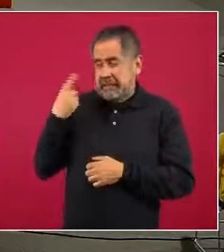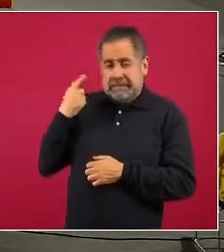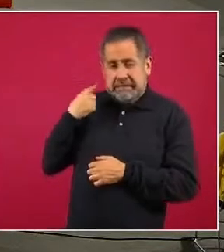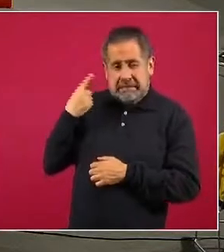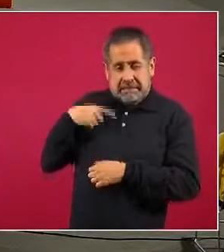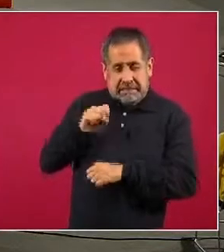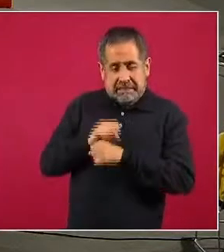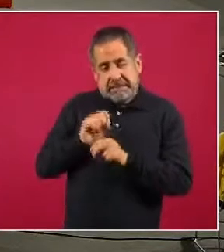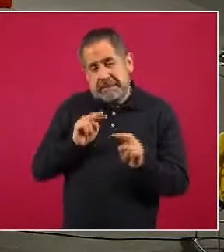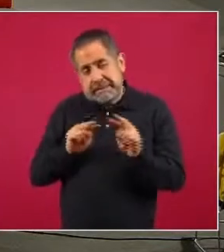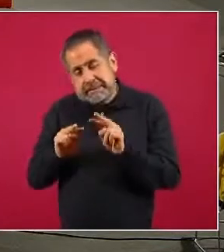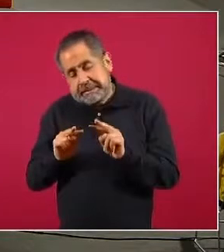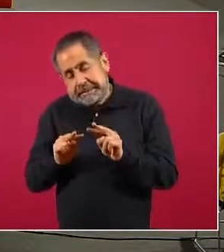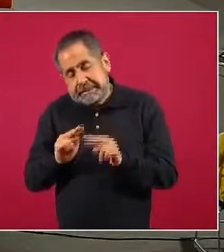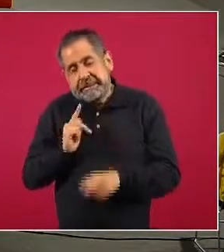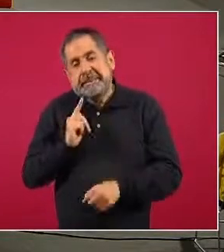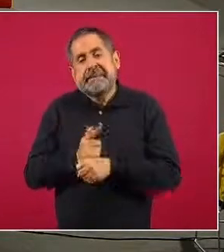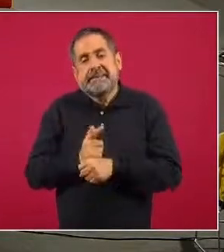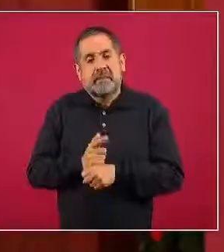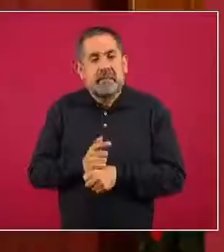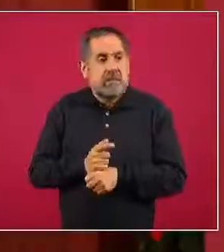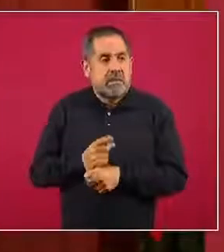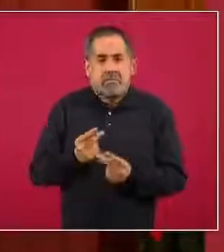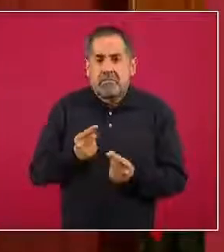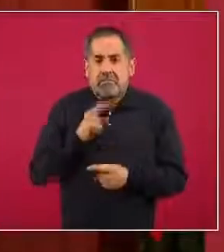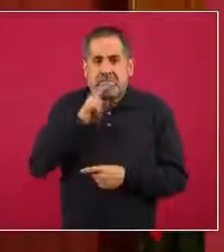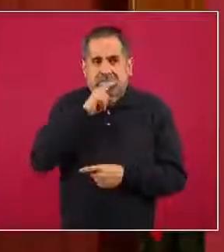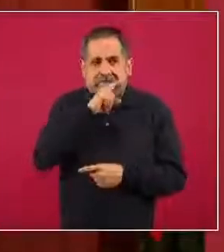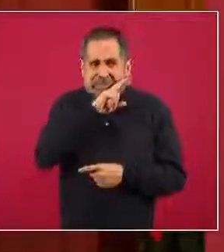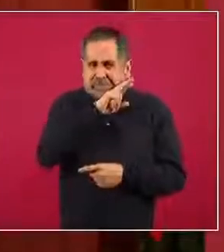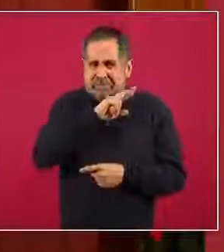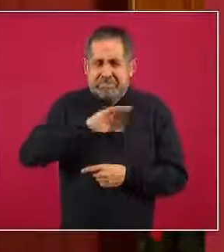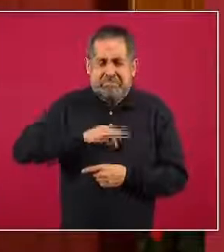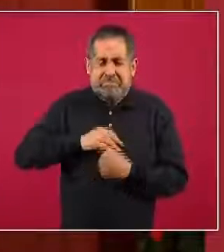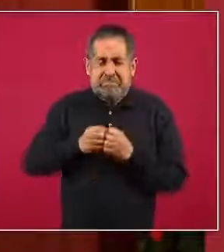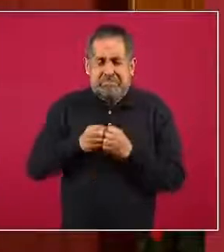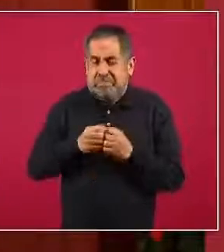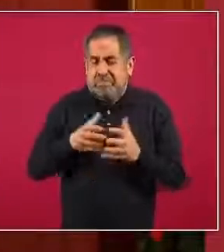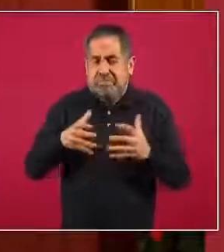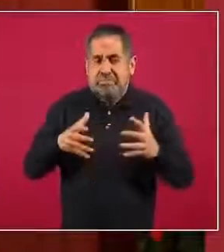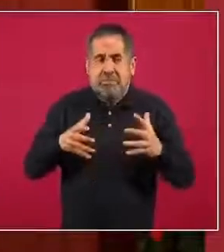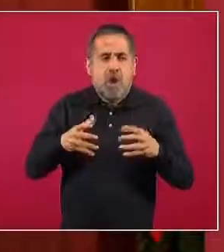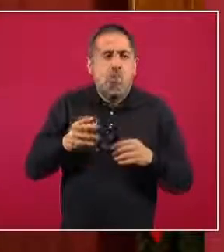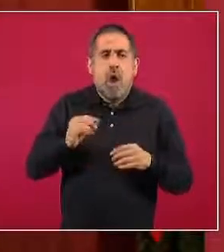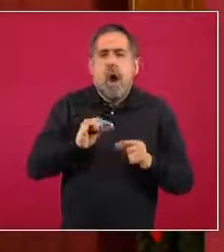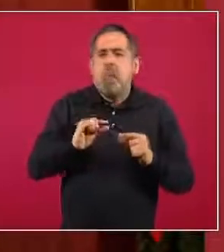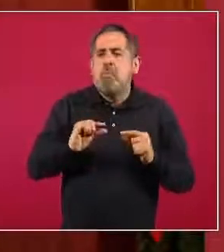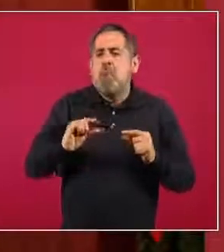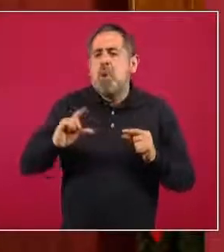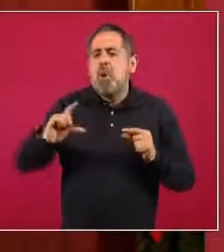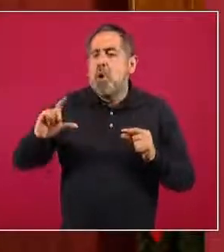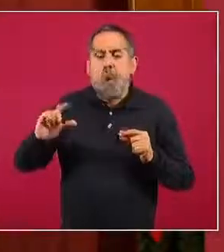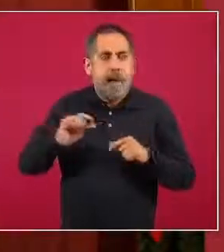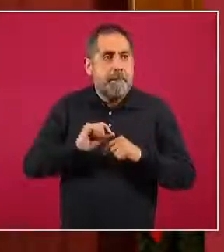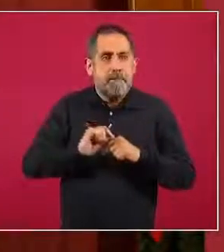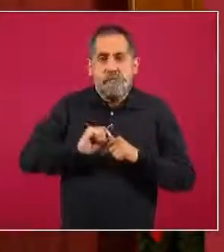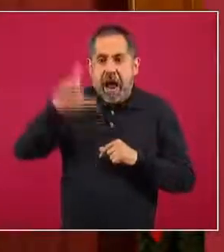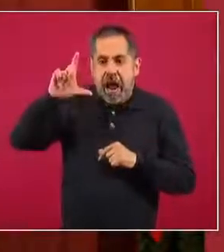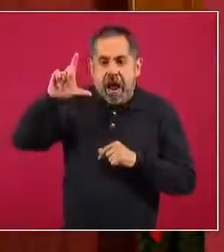semanas es que la velocidad de transmisión, es decir, la pendiente con la cual esta curva se está